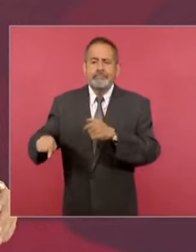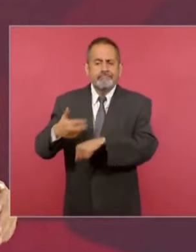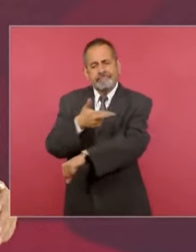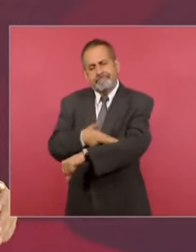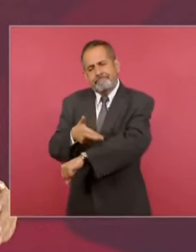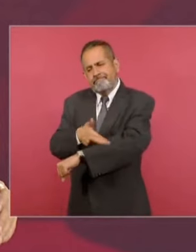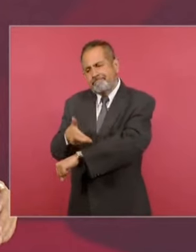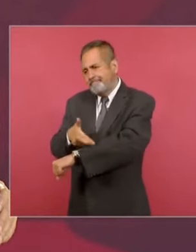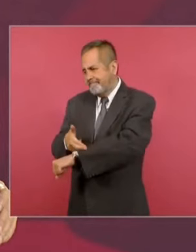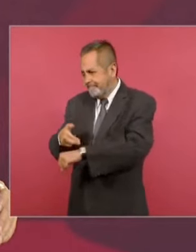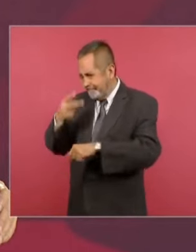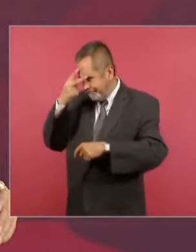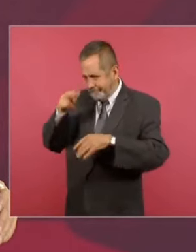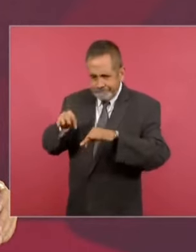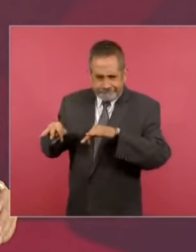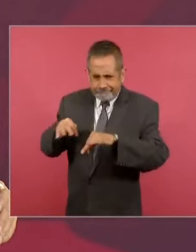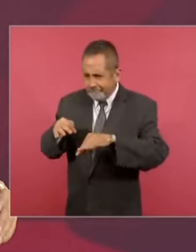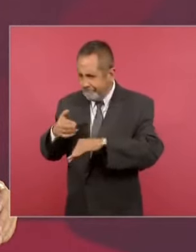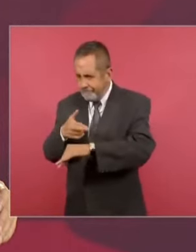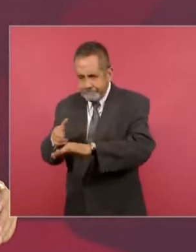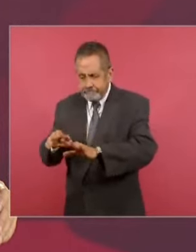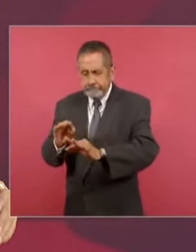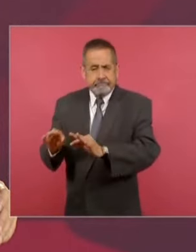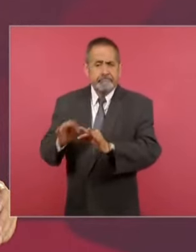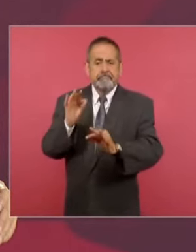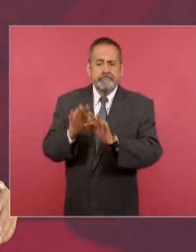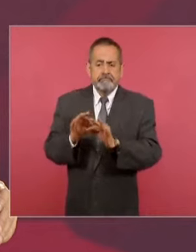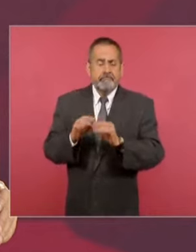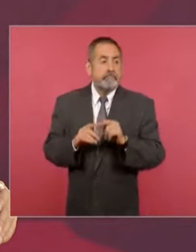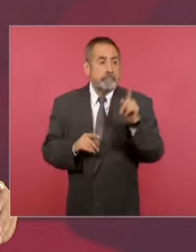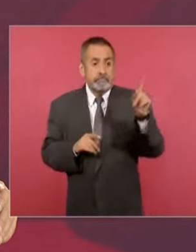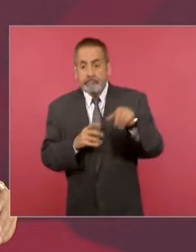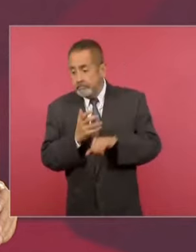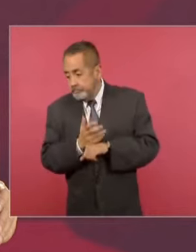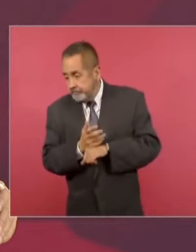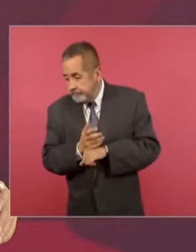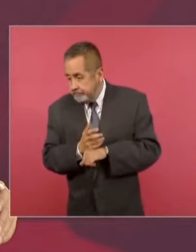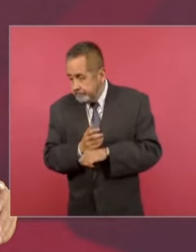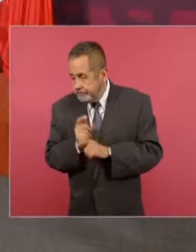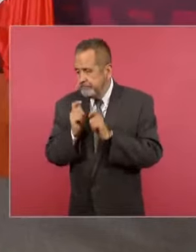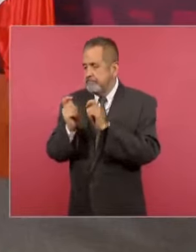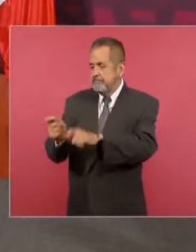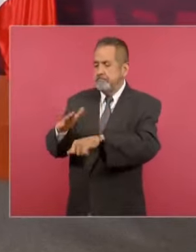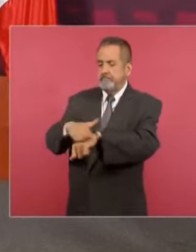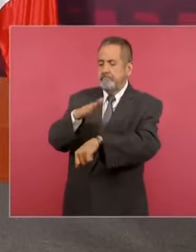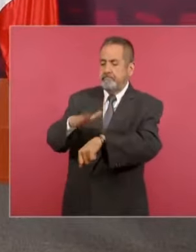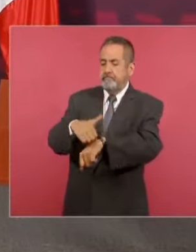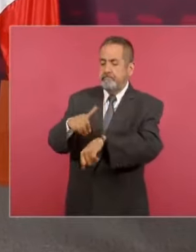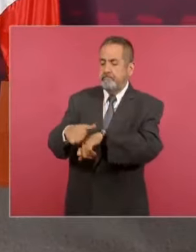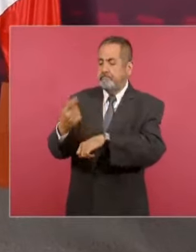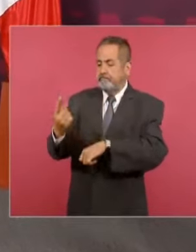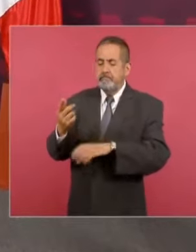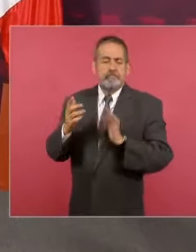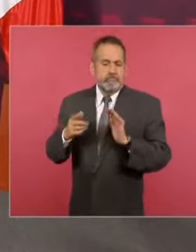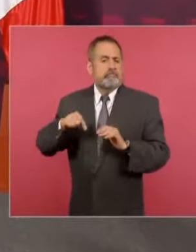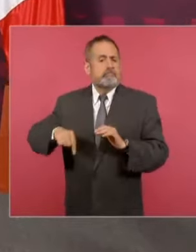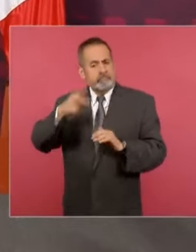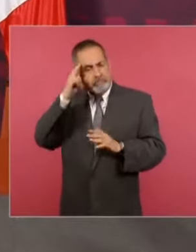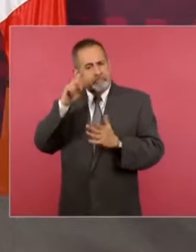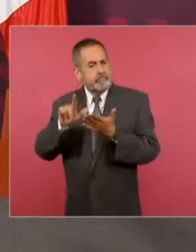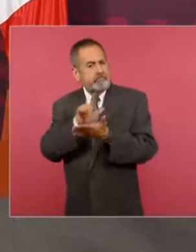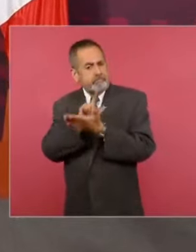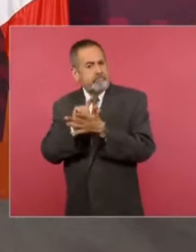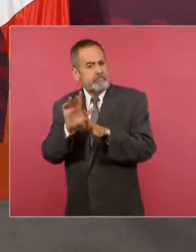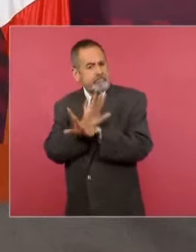ha realizado México, entre ellas algunas modificaciones legislativas. Y por supuesto que, como se ha